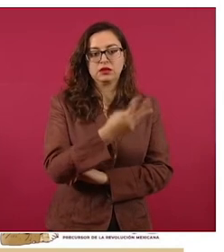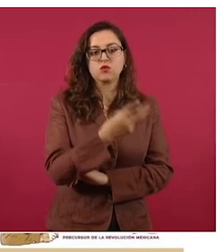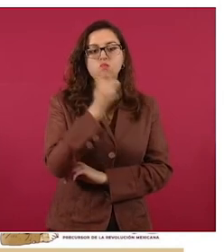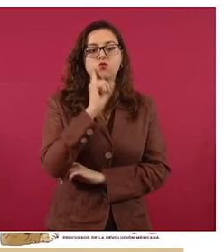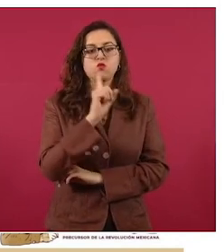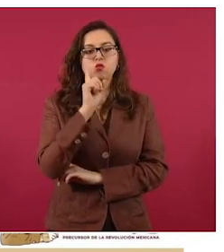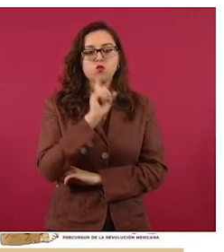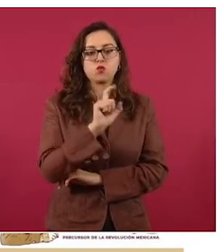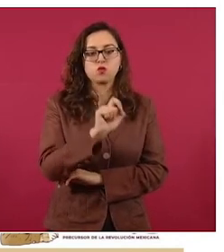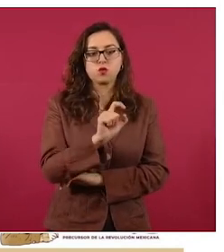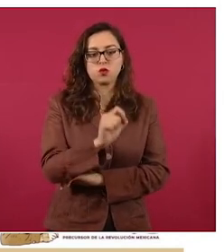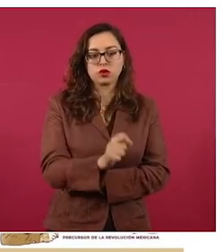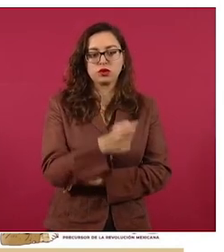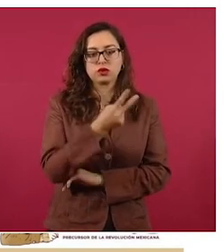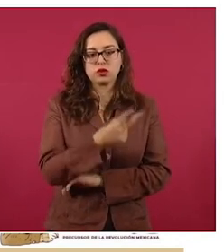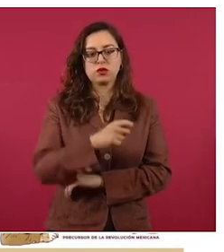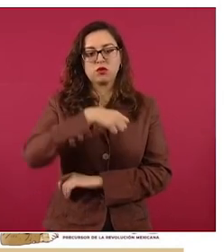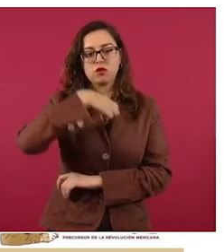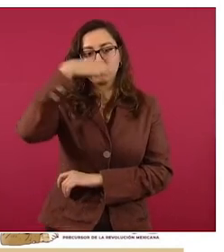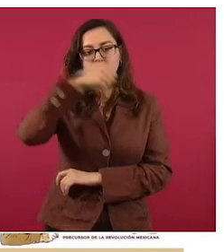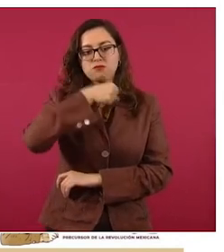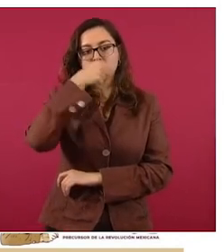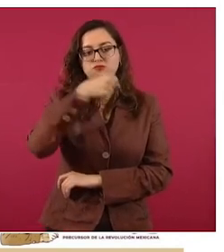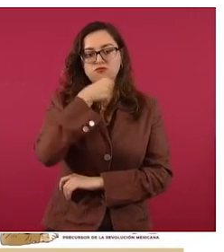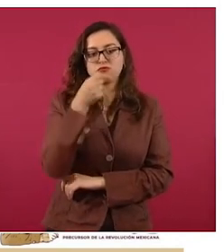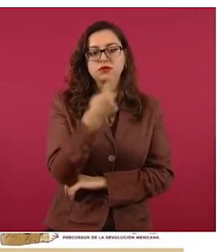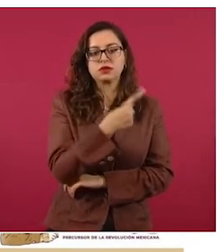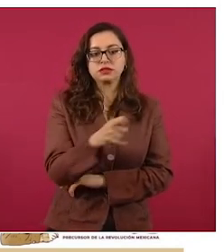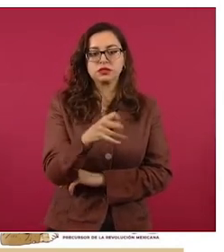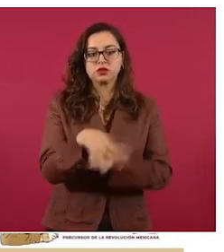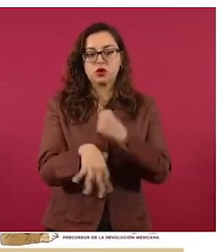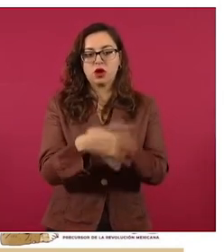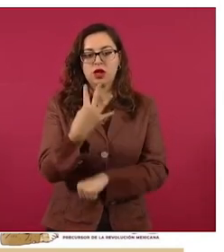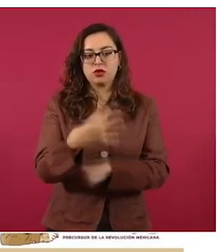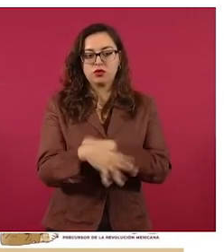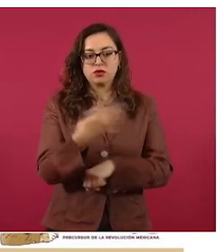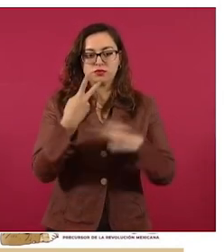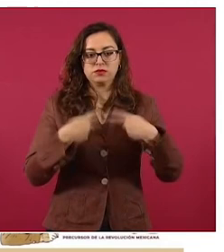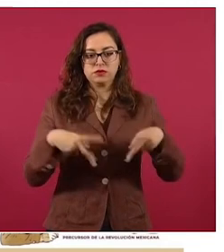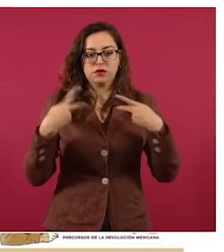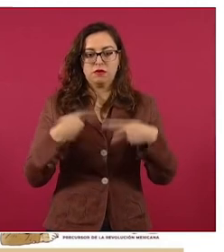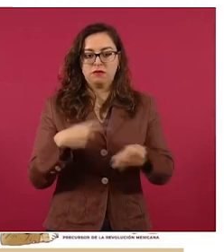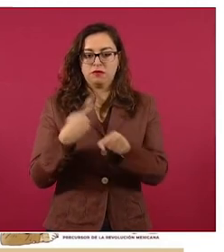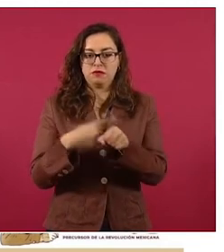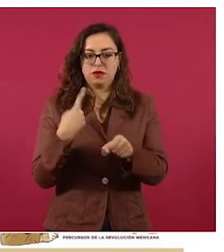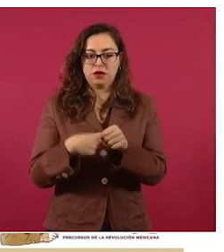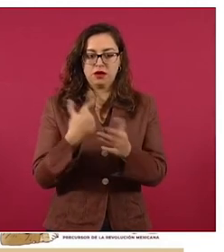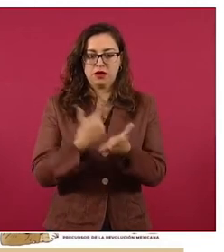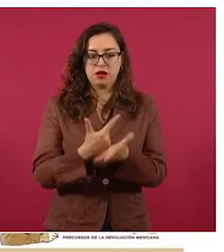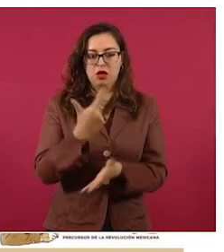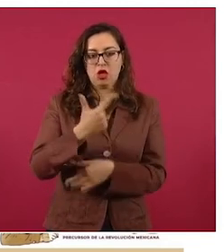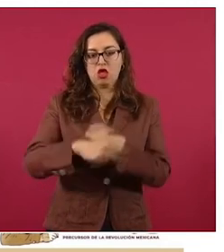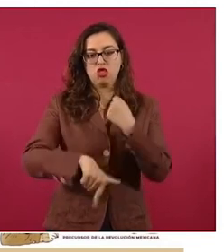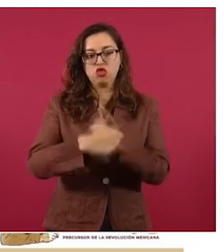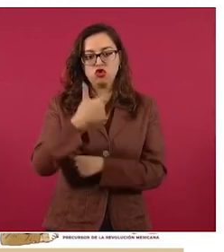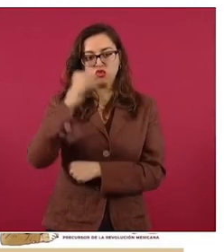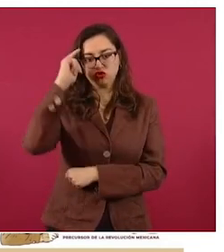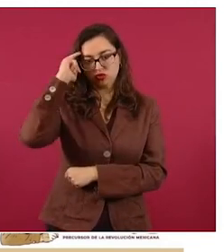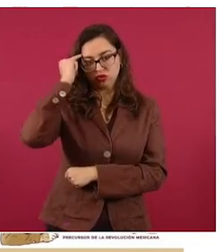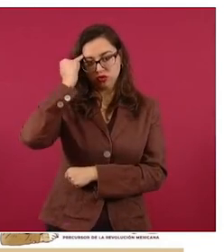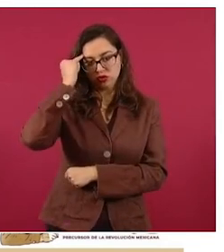mayores, 114 personas con enfermedades crónico-degenerativas, 12 indígenas,